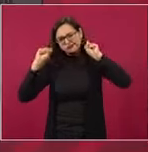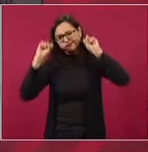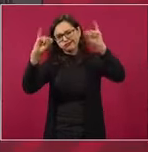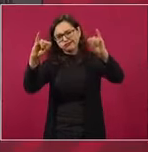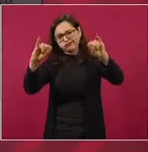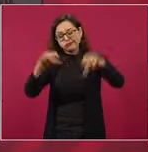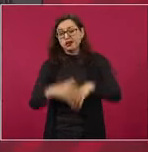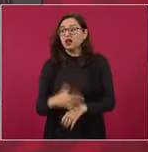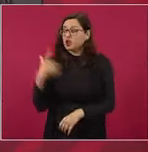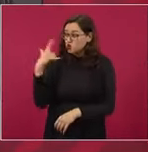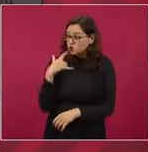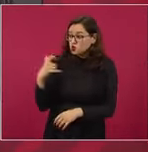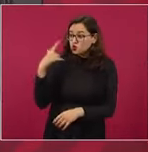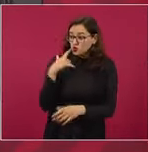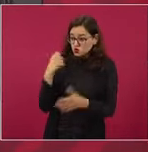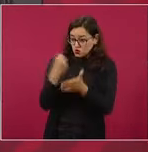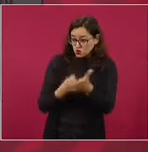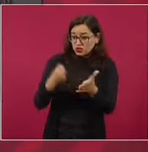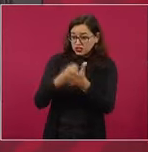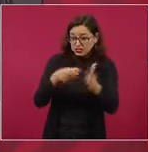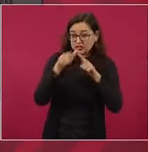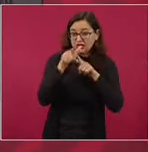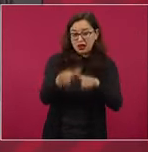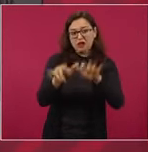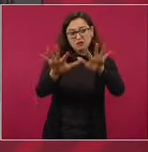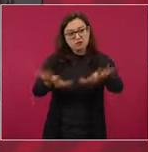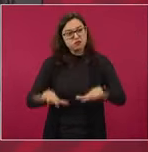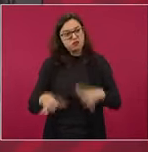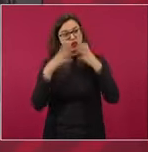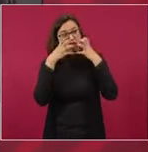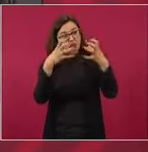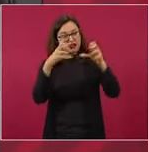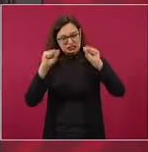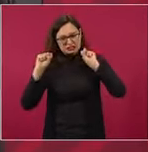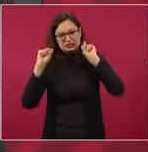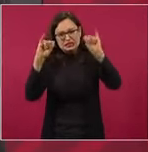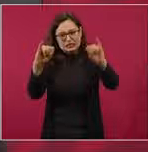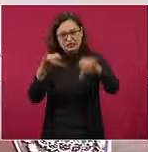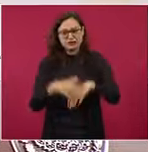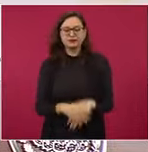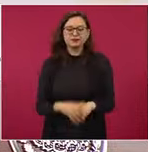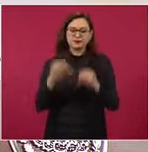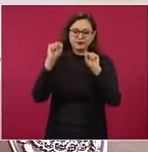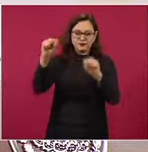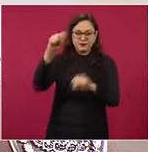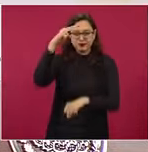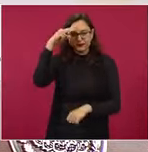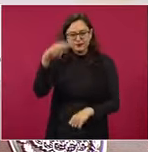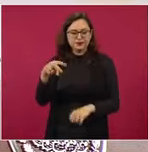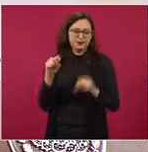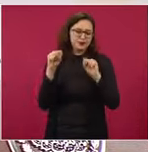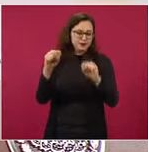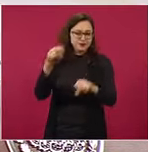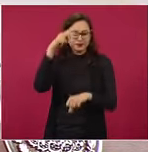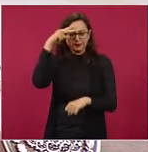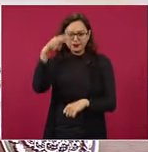a seguir luchando, que viva México, que viva México,